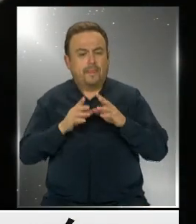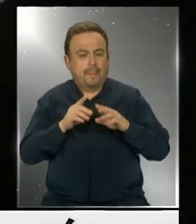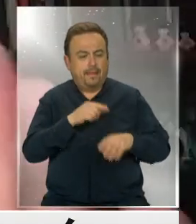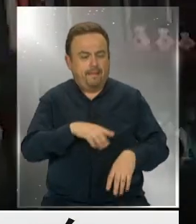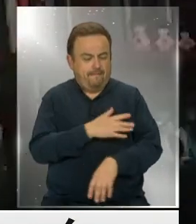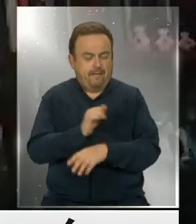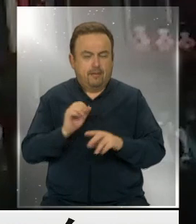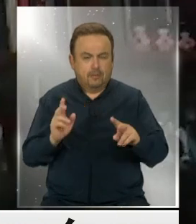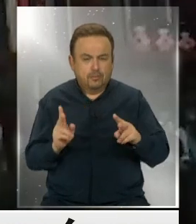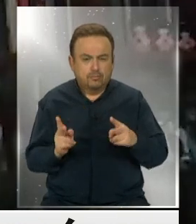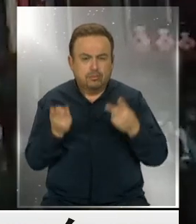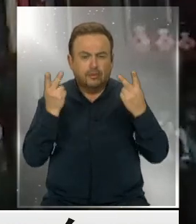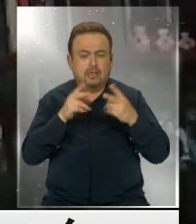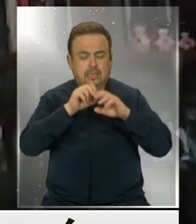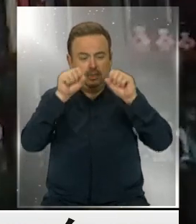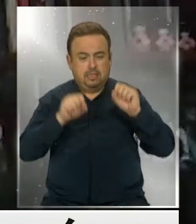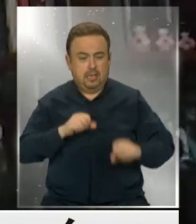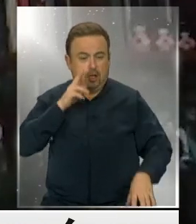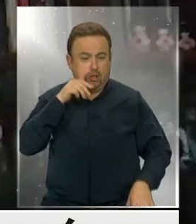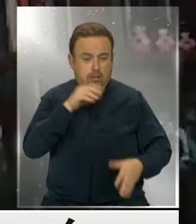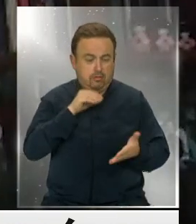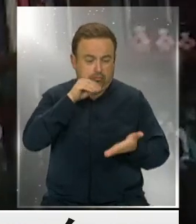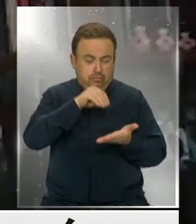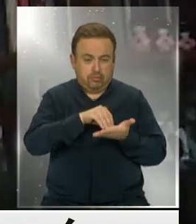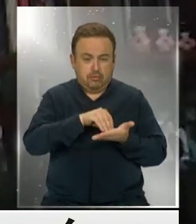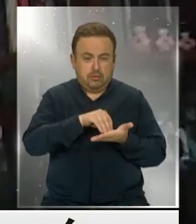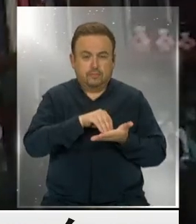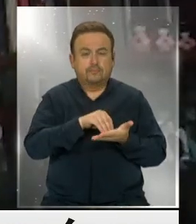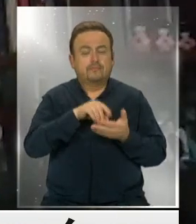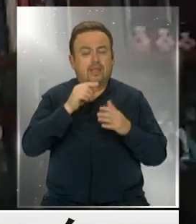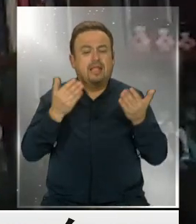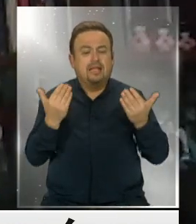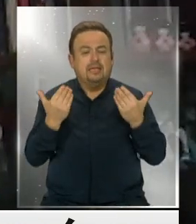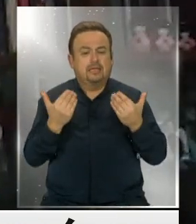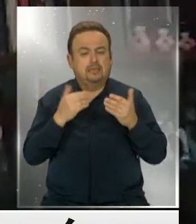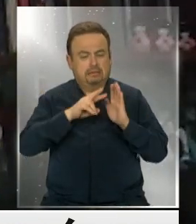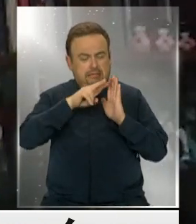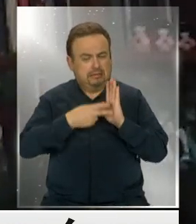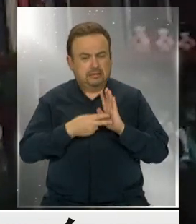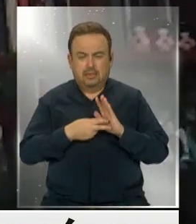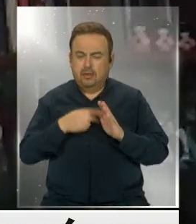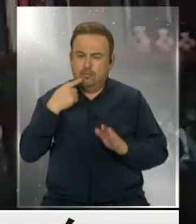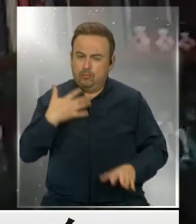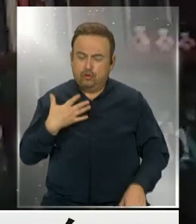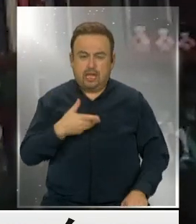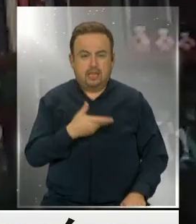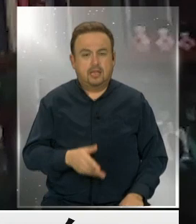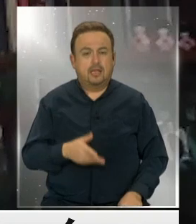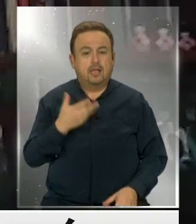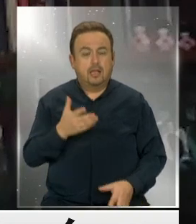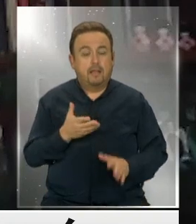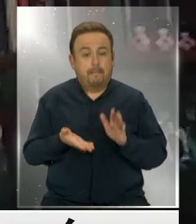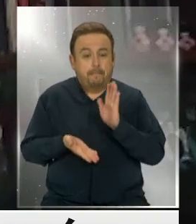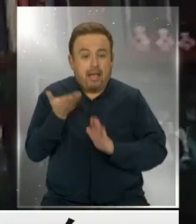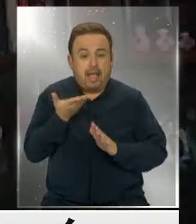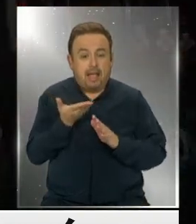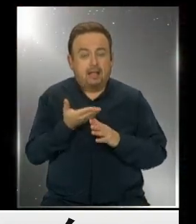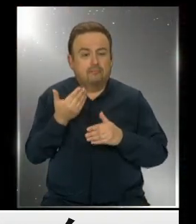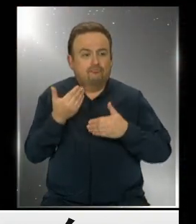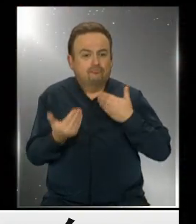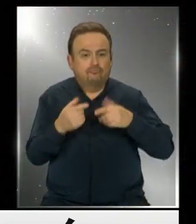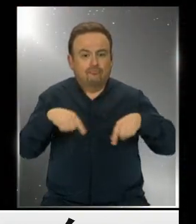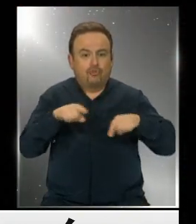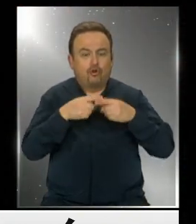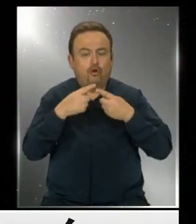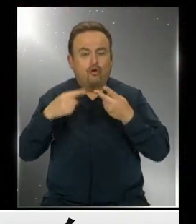fe pública. El sistema notarial y registral en Chile necesita reformas sustantivas. Necesita aumentar la oferta.